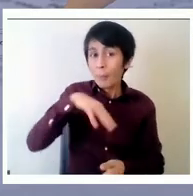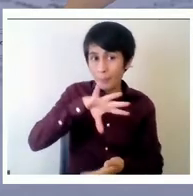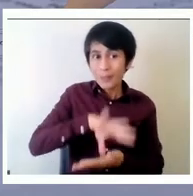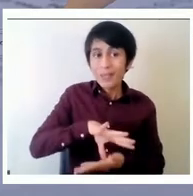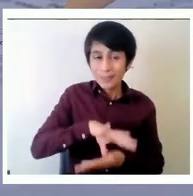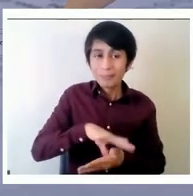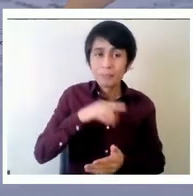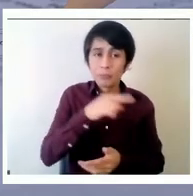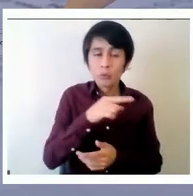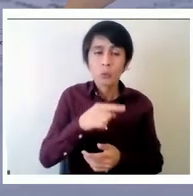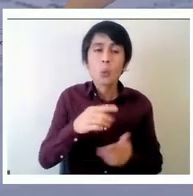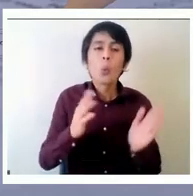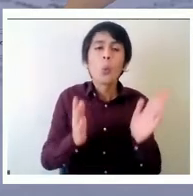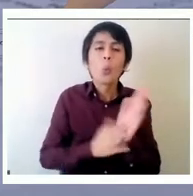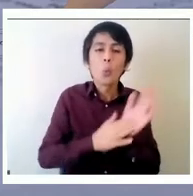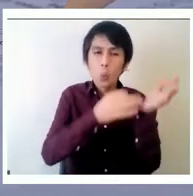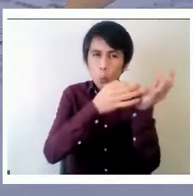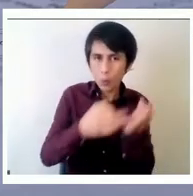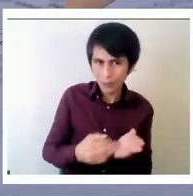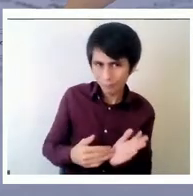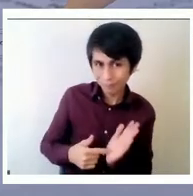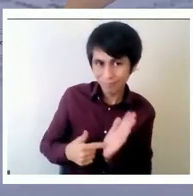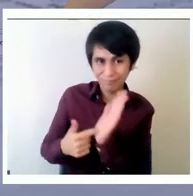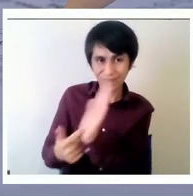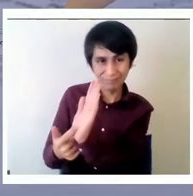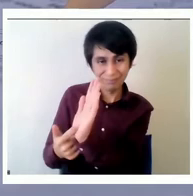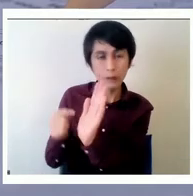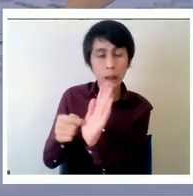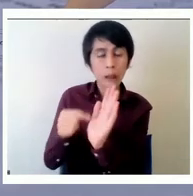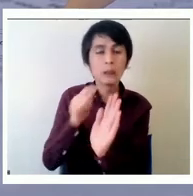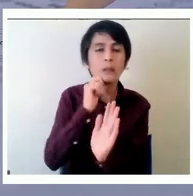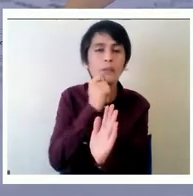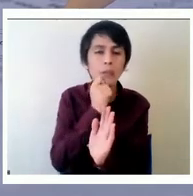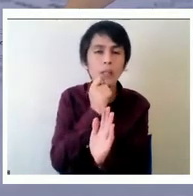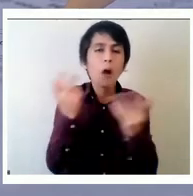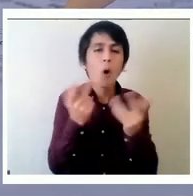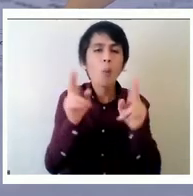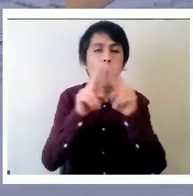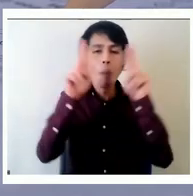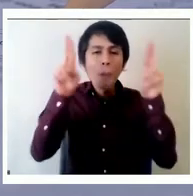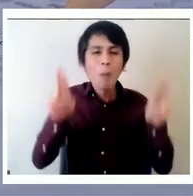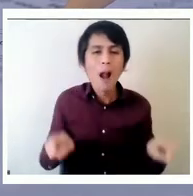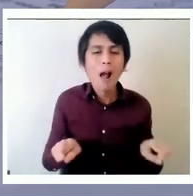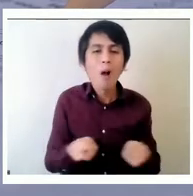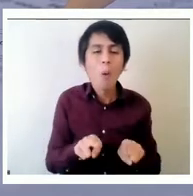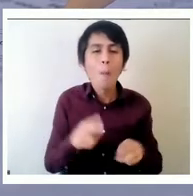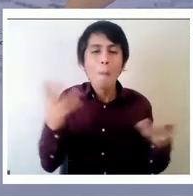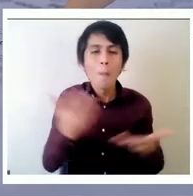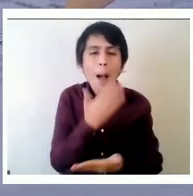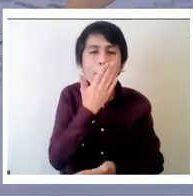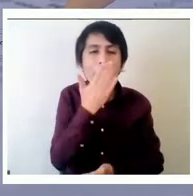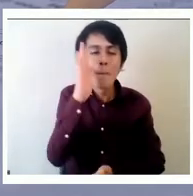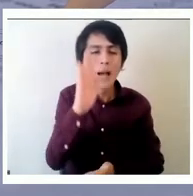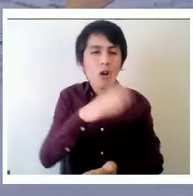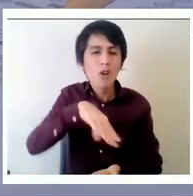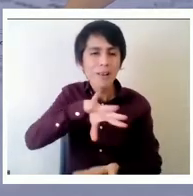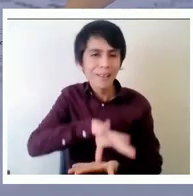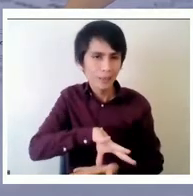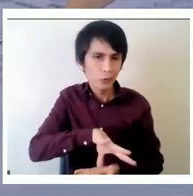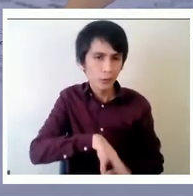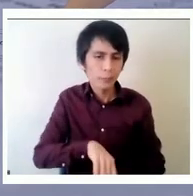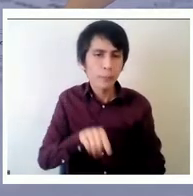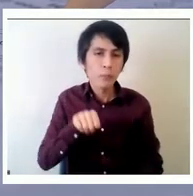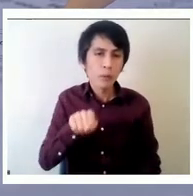descrito como un marco de mejora nacional entonces la intención